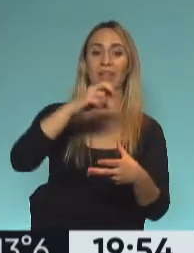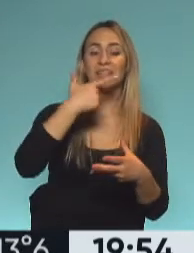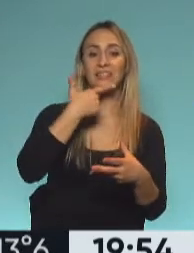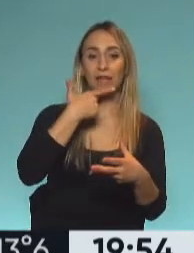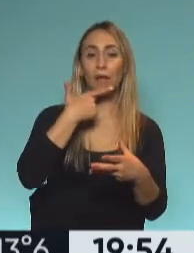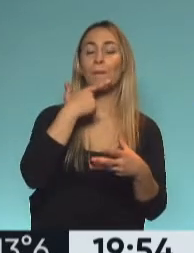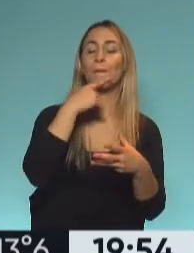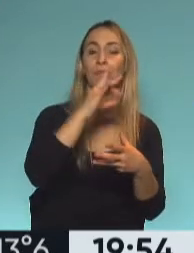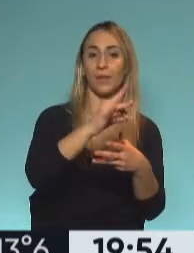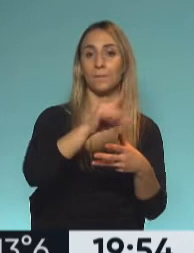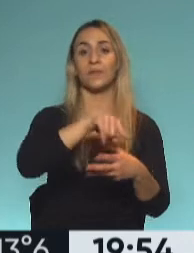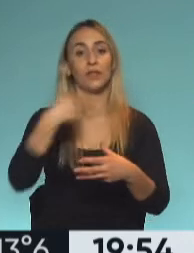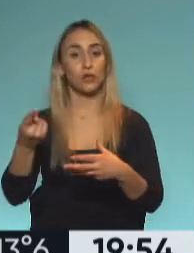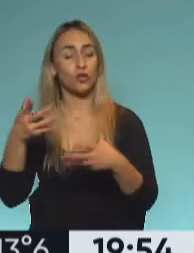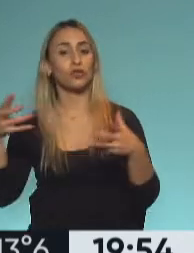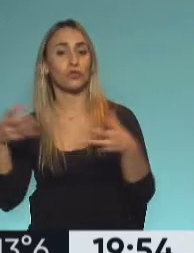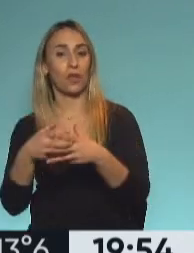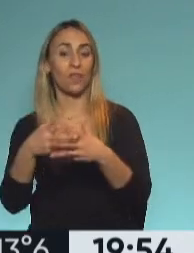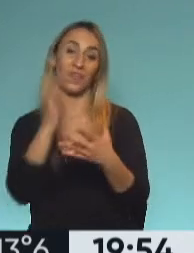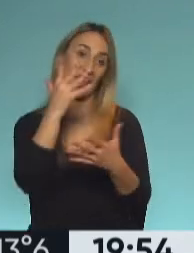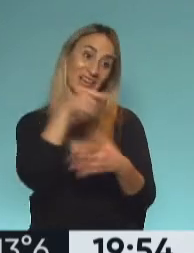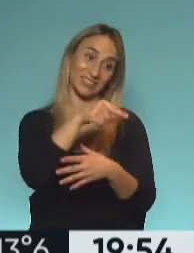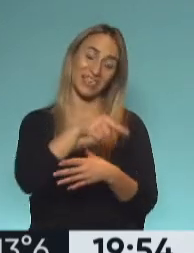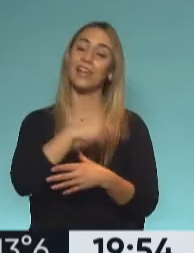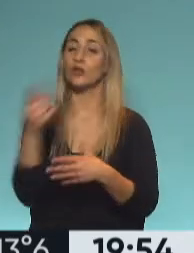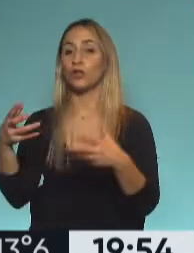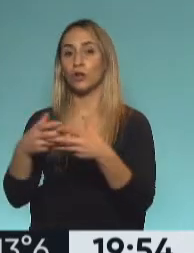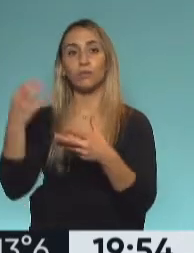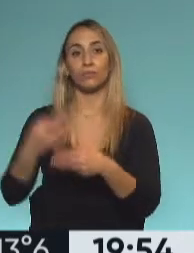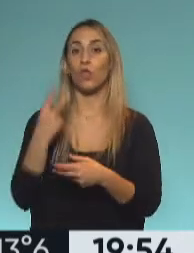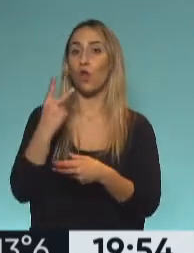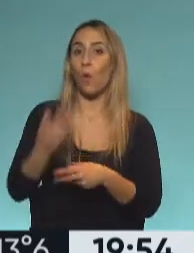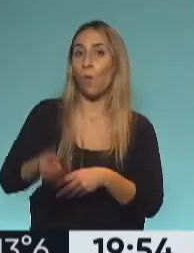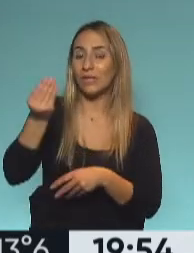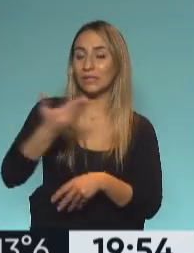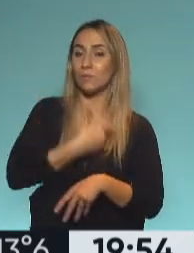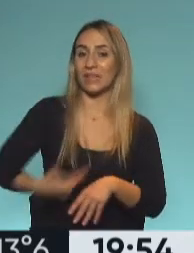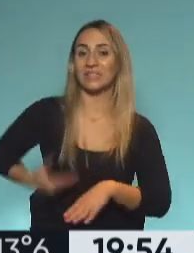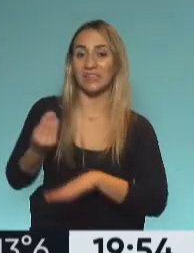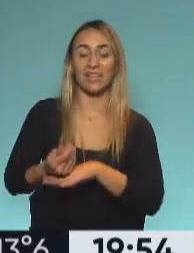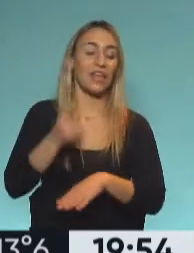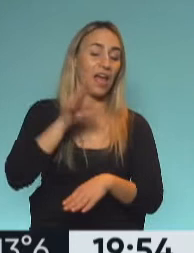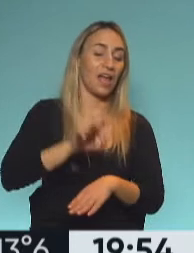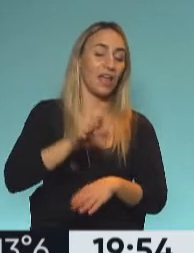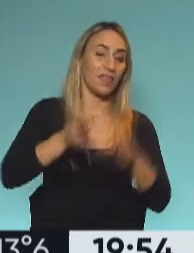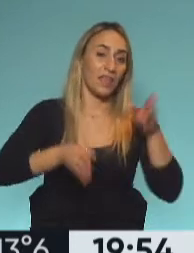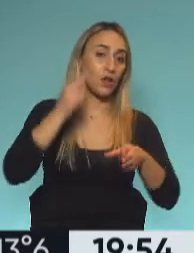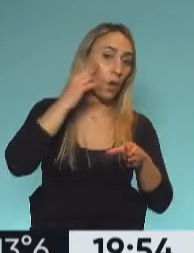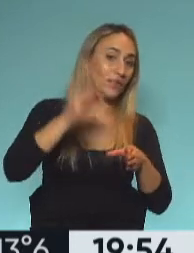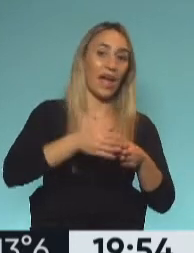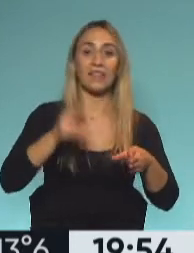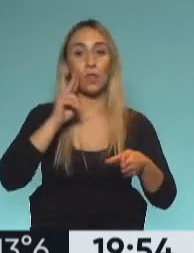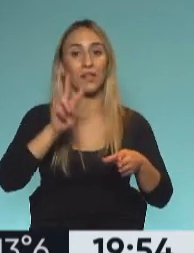de la centro derecha brasileña, y otro que gobernó durante dos mandatos en Brasil en la década del 90 hasta el 2002, y otro el